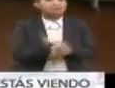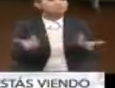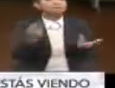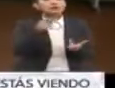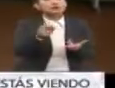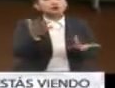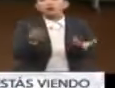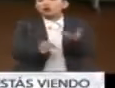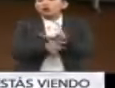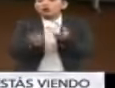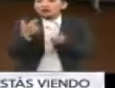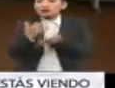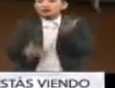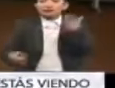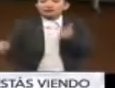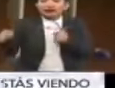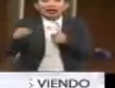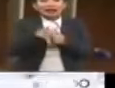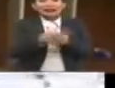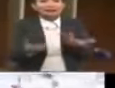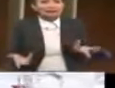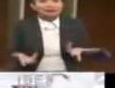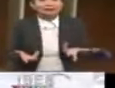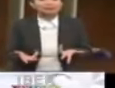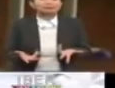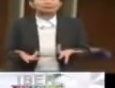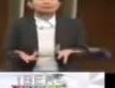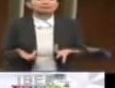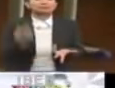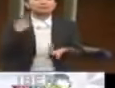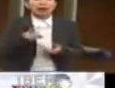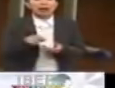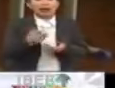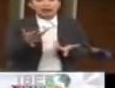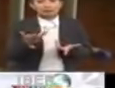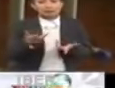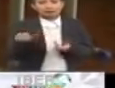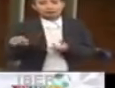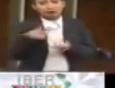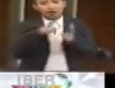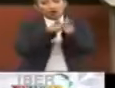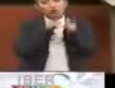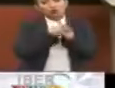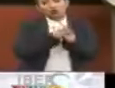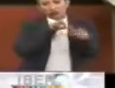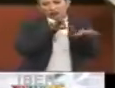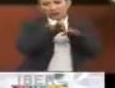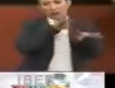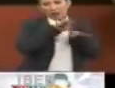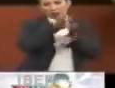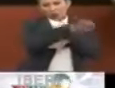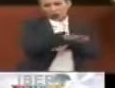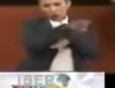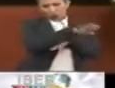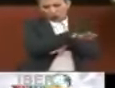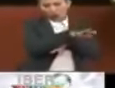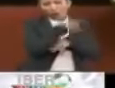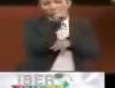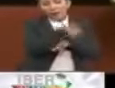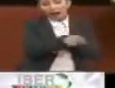¿qué recursos tienen todavía, pues, a la mano el Partido de los Trabajadores para poder